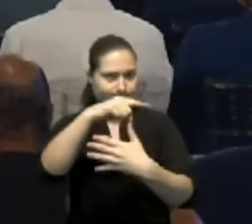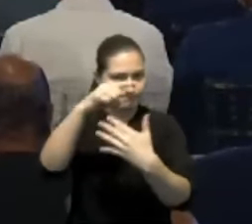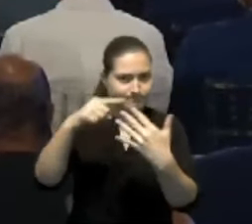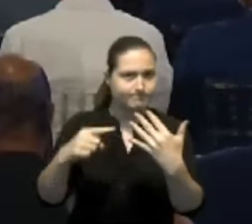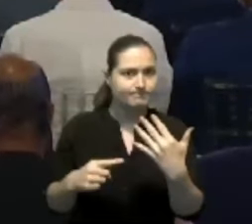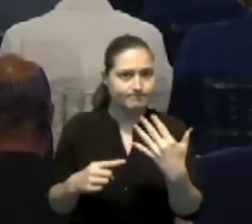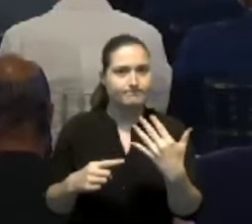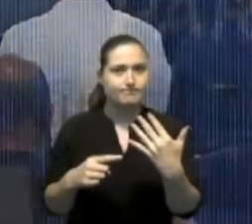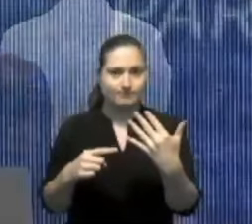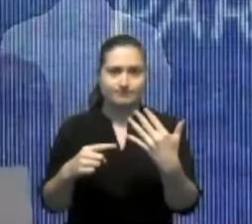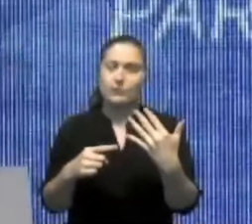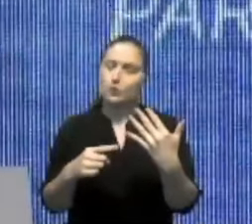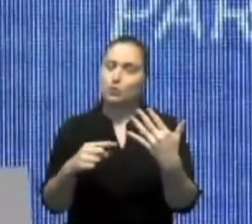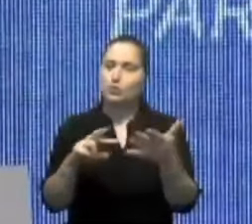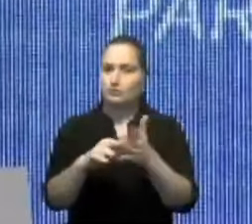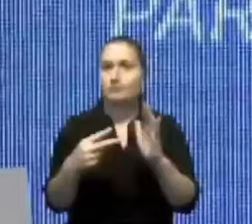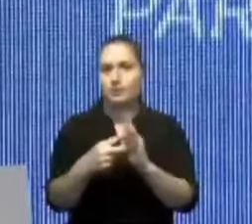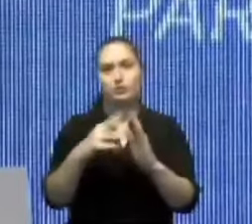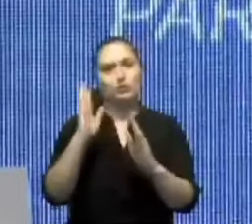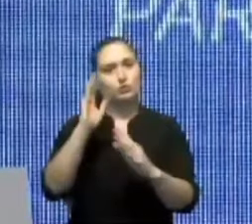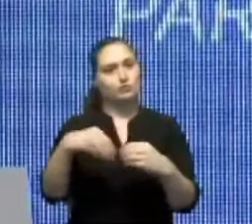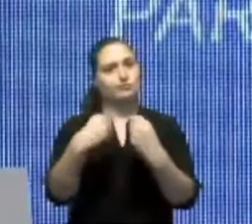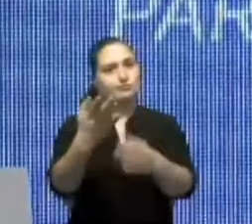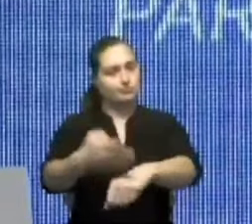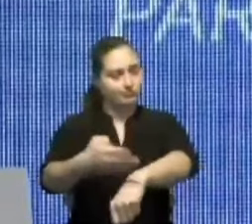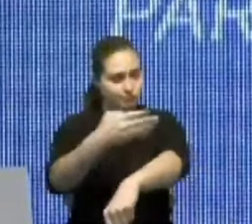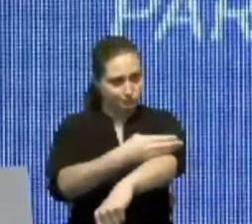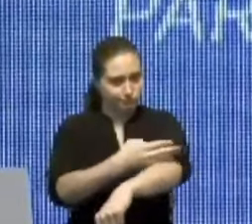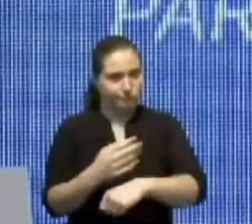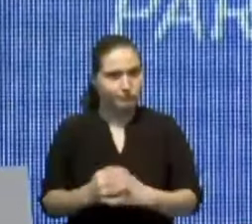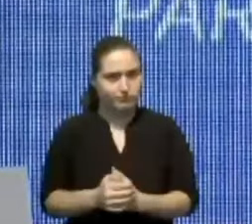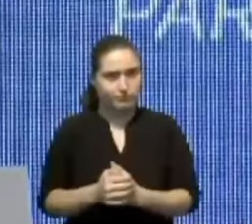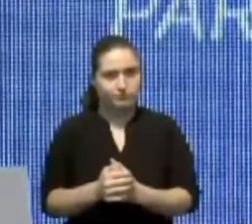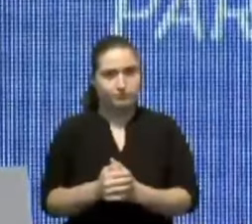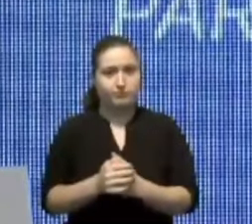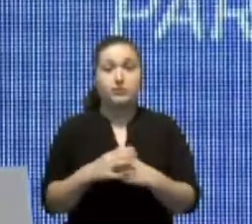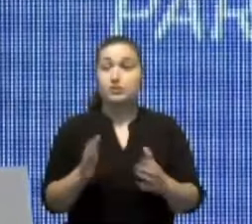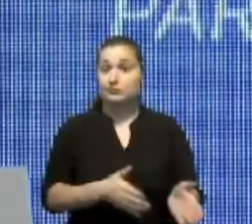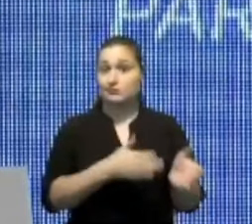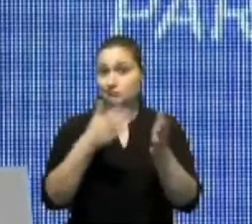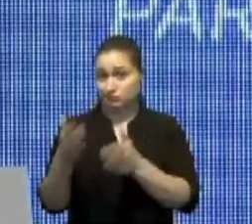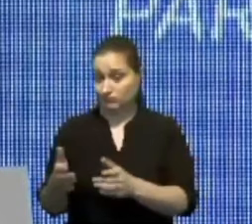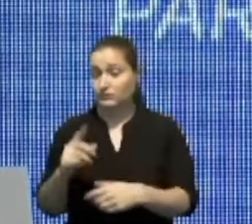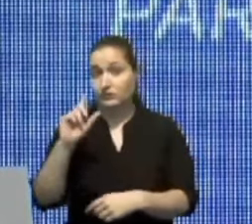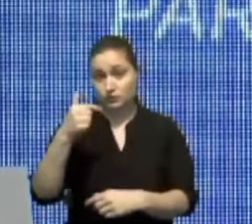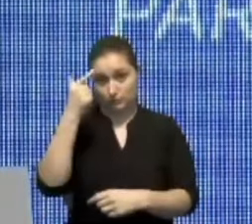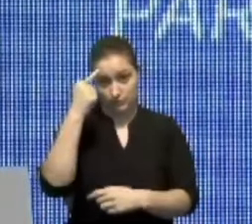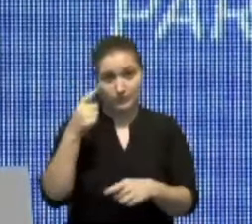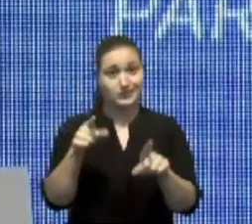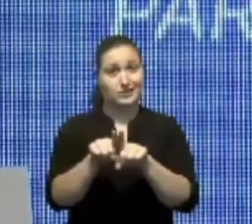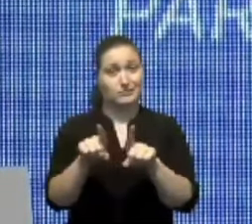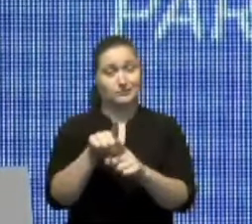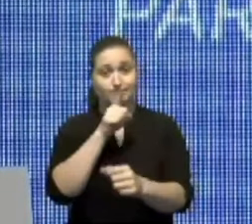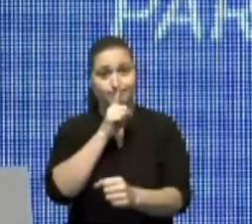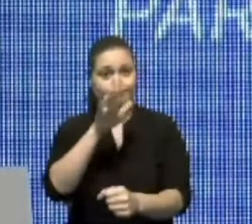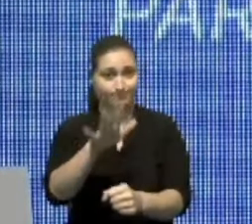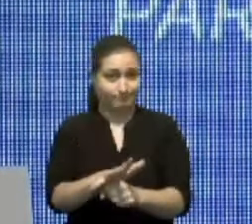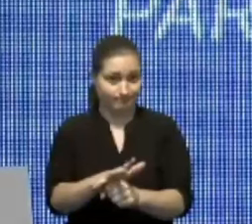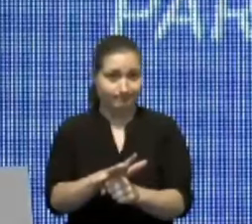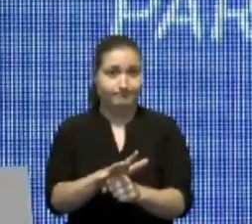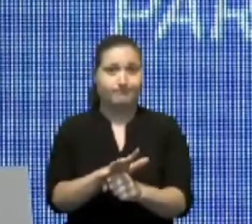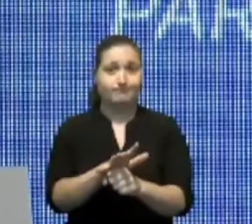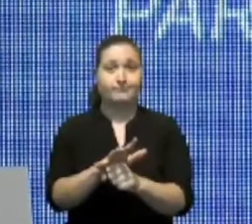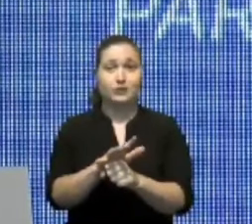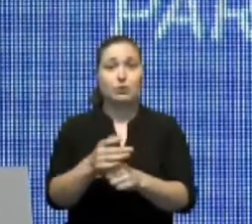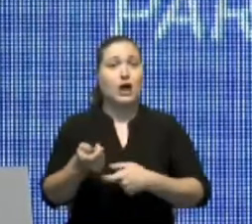puerta de entrada del sistema. Por otro lado, el gobierno se compromete a aumentar la asignación a